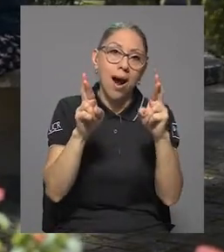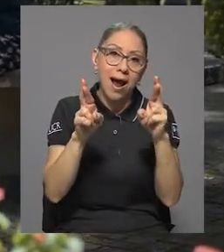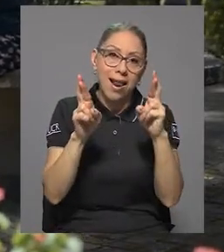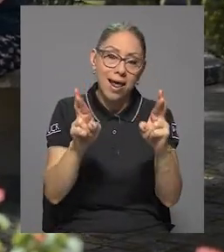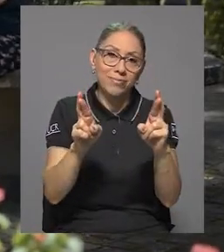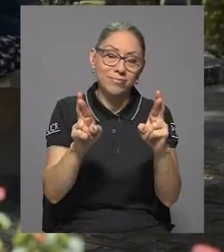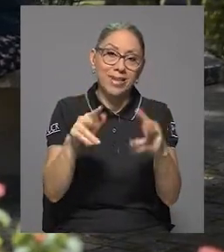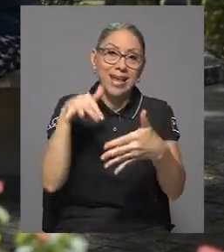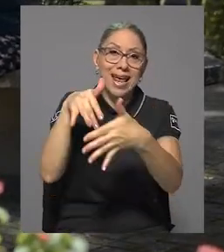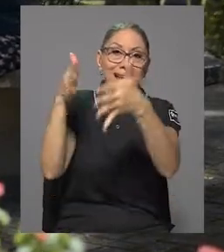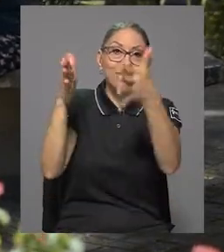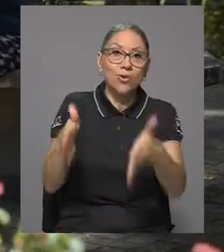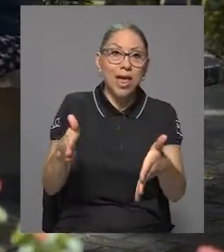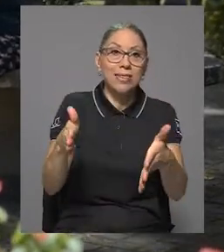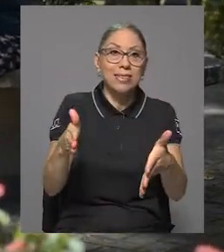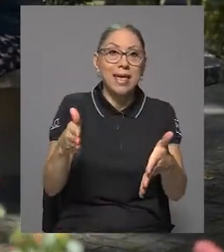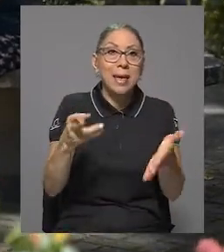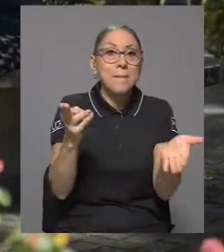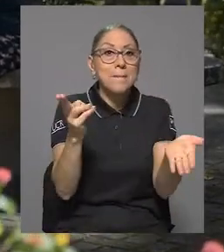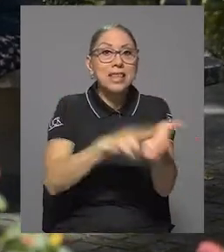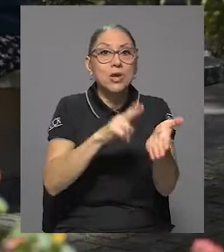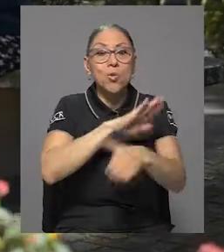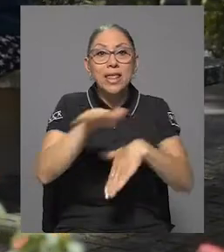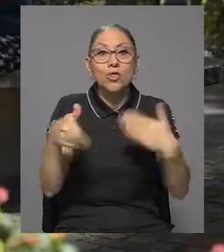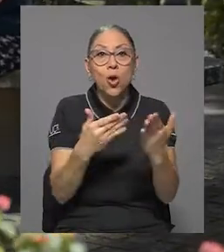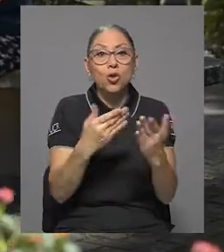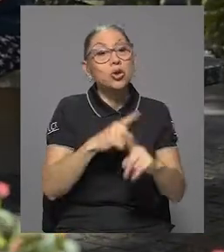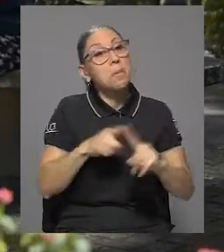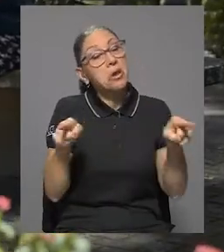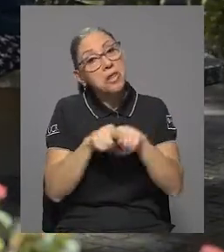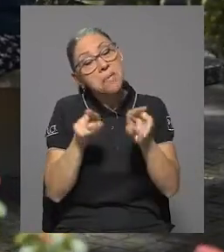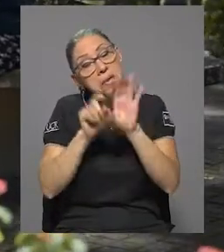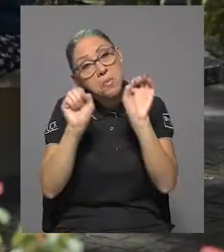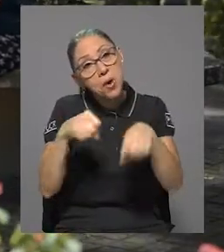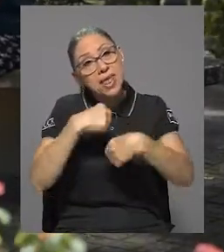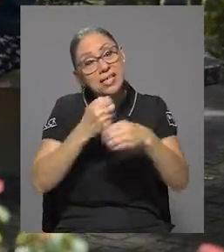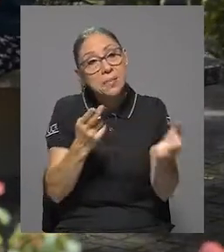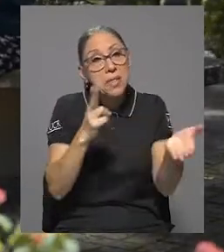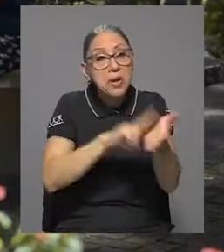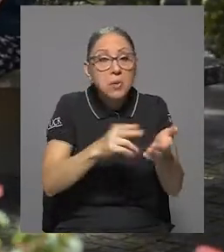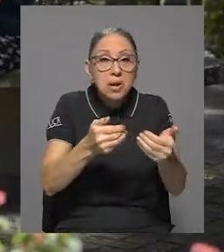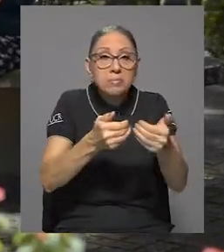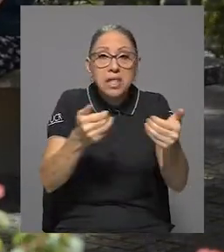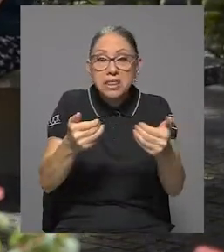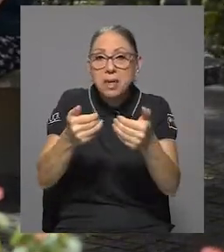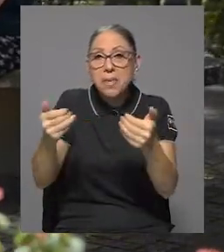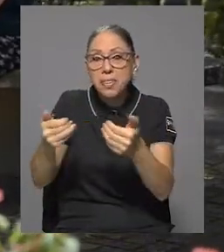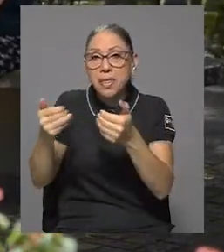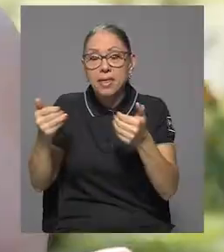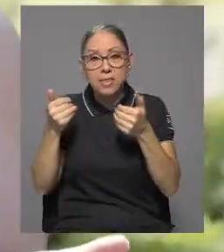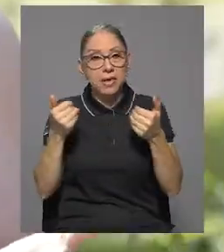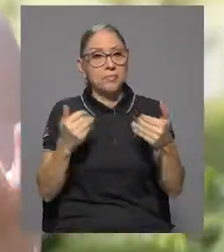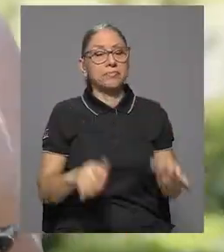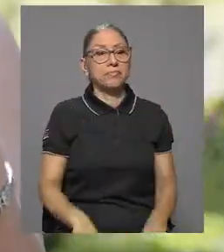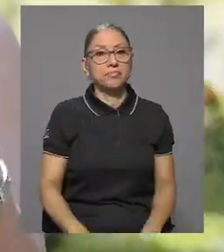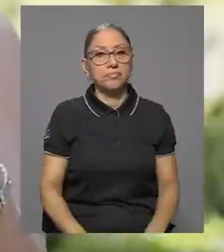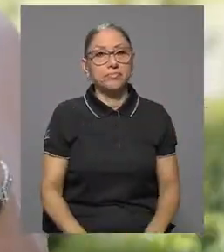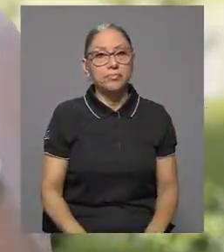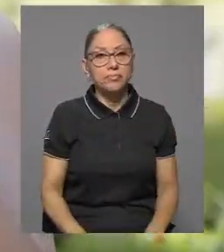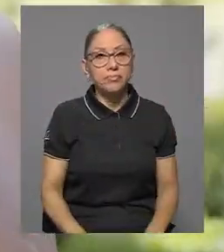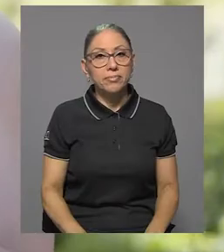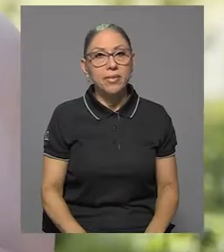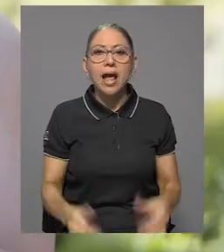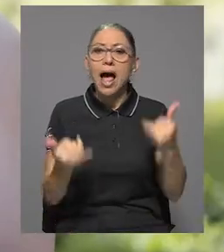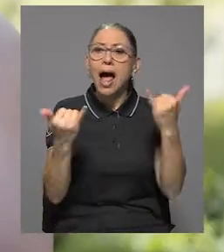eso, que el estudiante ojalá opte por matricular todos, pero también lo pueda hacer de manera independiente. Ahora,